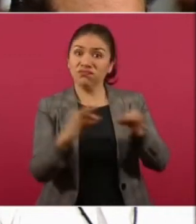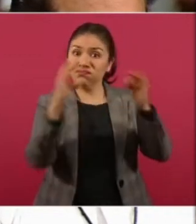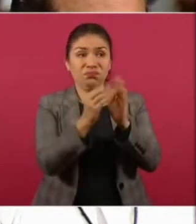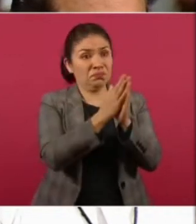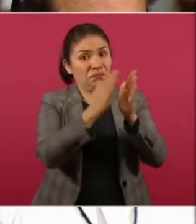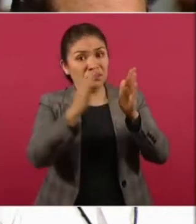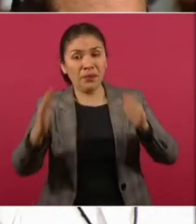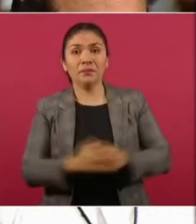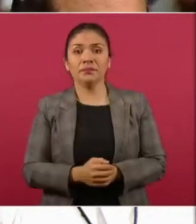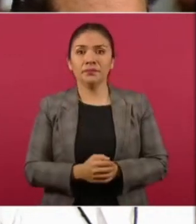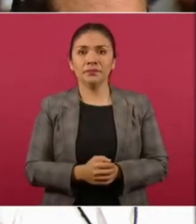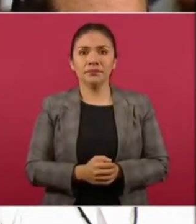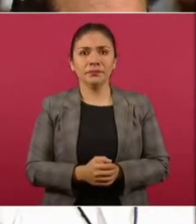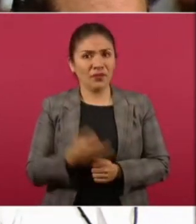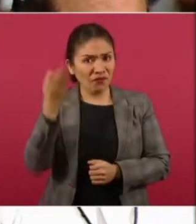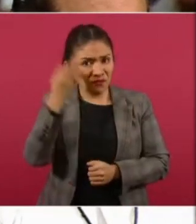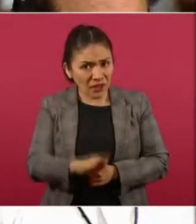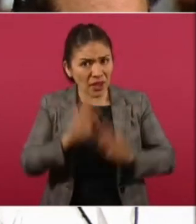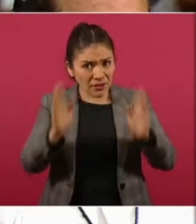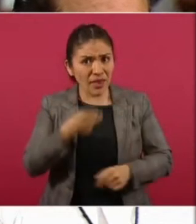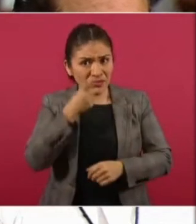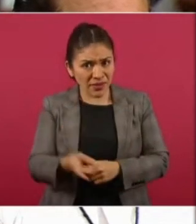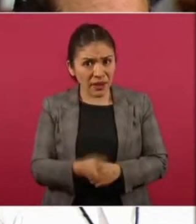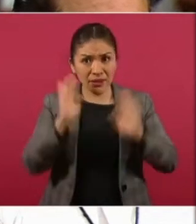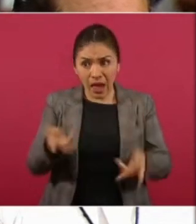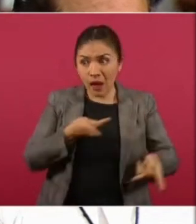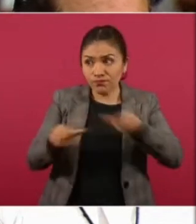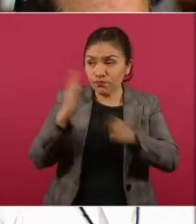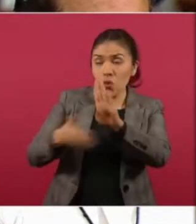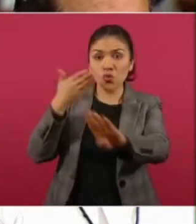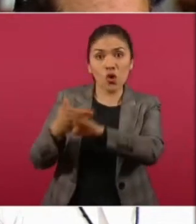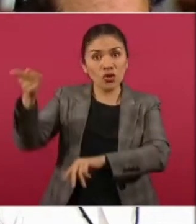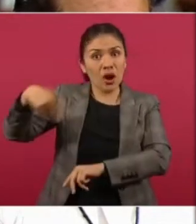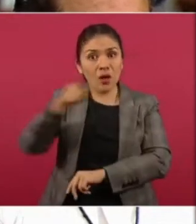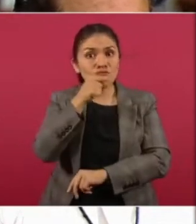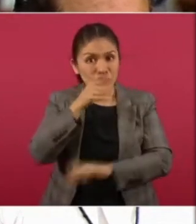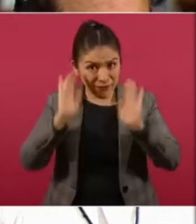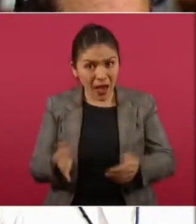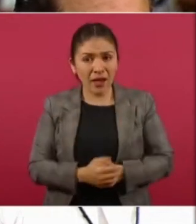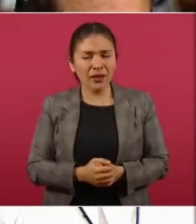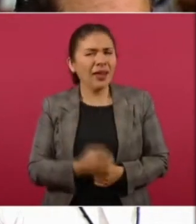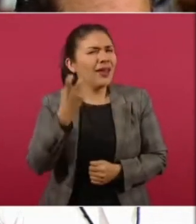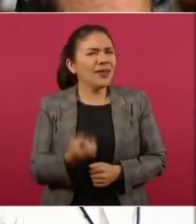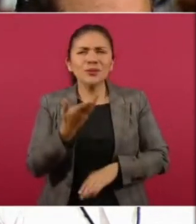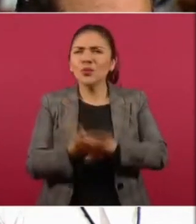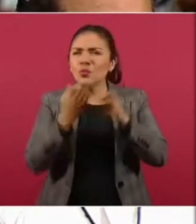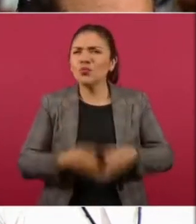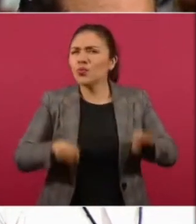Ha dicho que era falsa, se está actuando contra esos funcionarios. Y eso es algo muy importante. Todo está